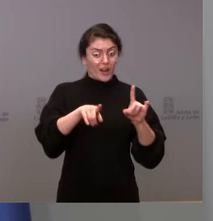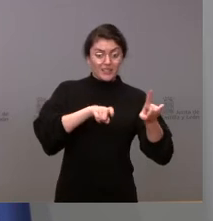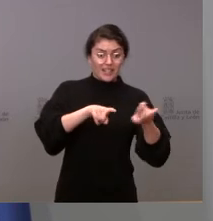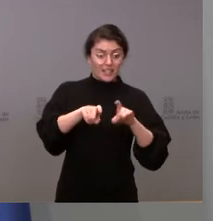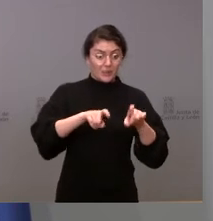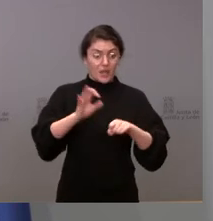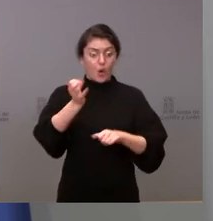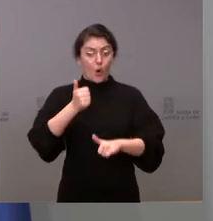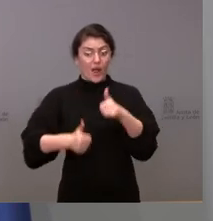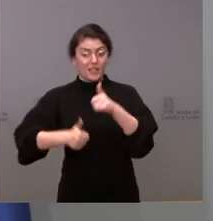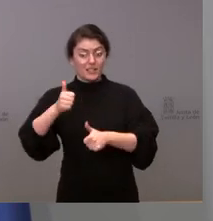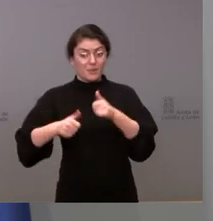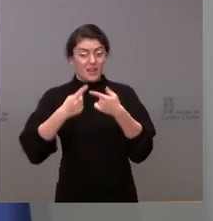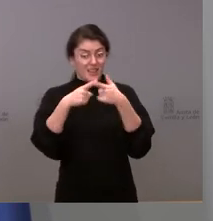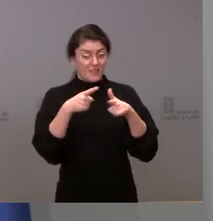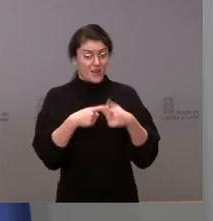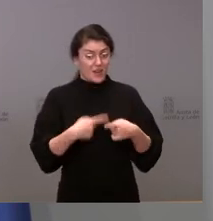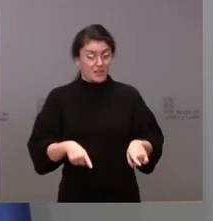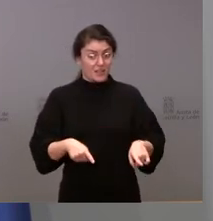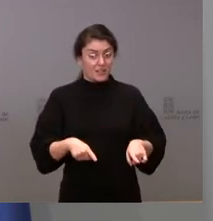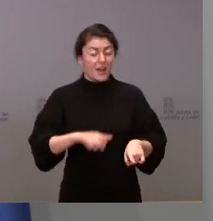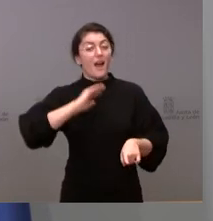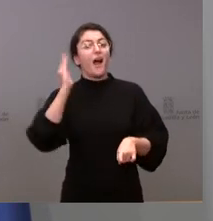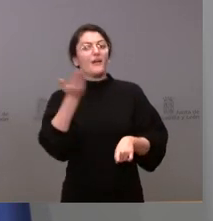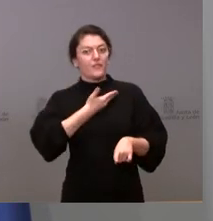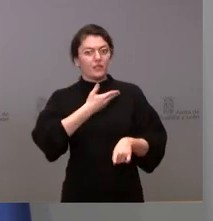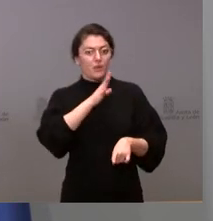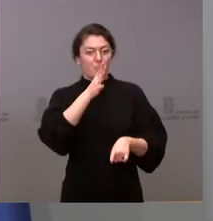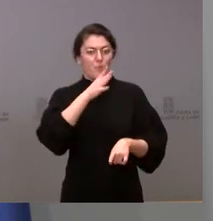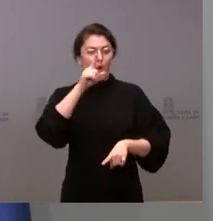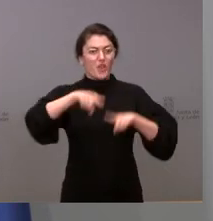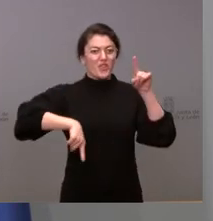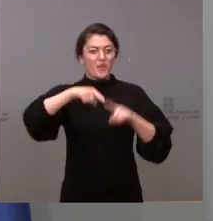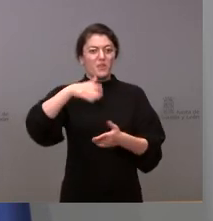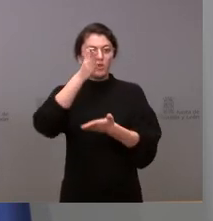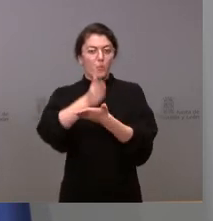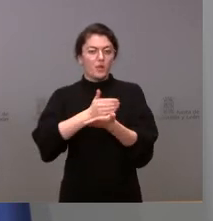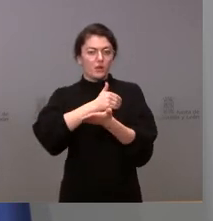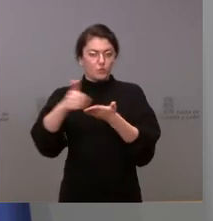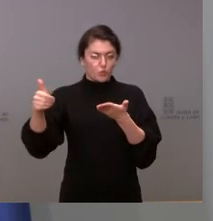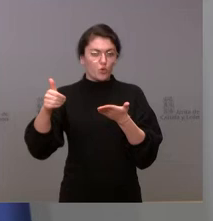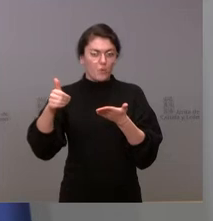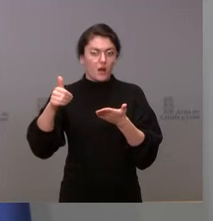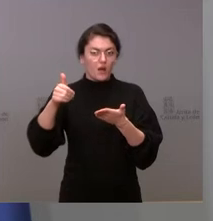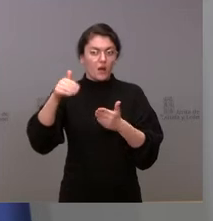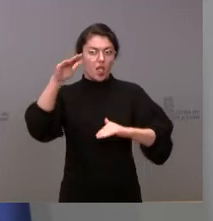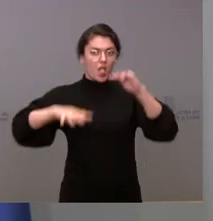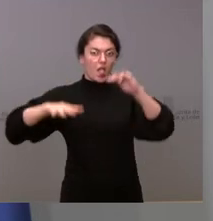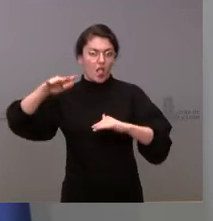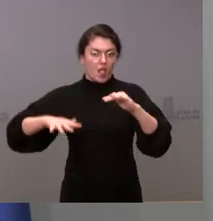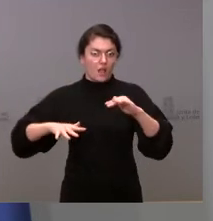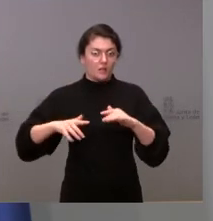y de distinta dificultad en función de las comunidades autónomas. Son tres temas que nosotros pedimos que se